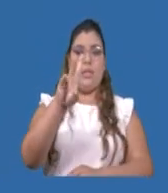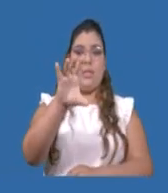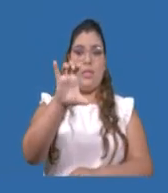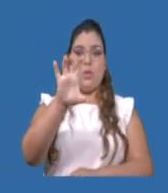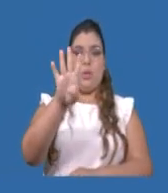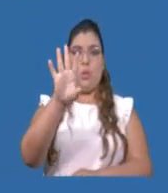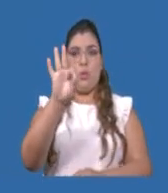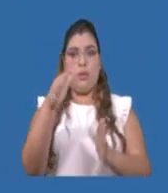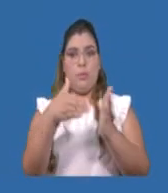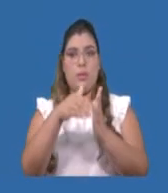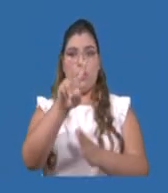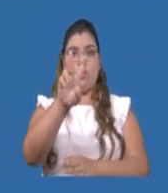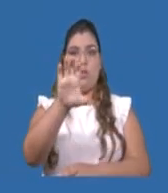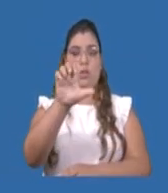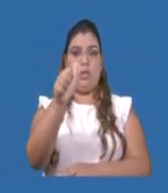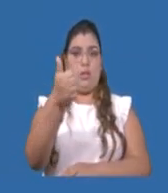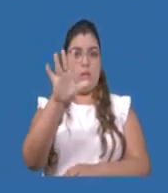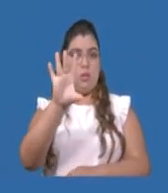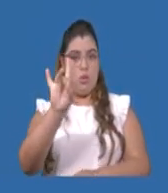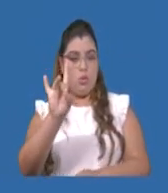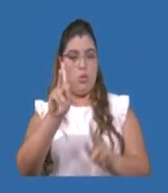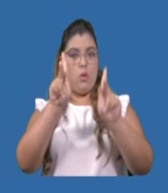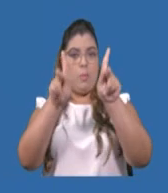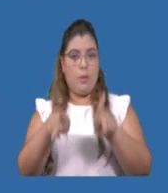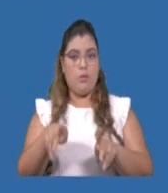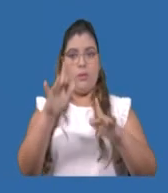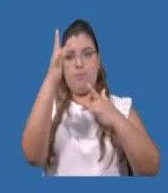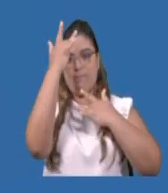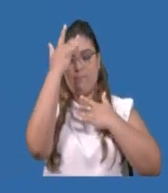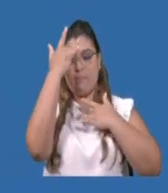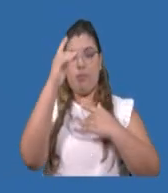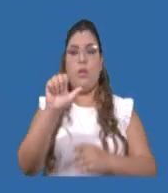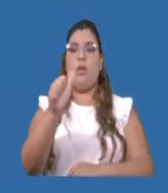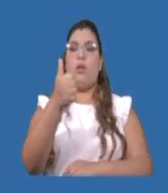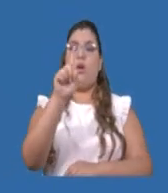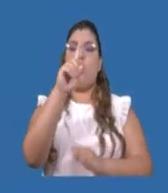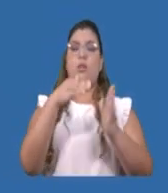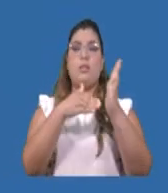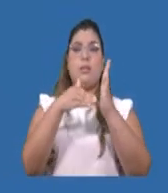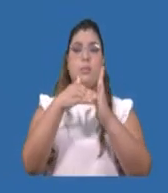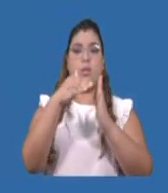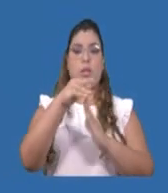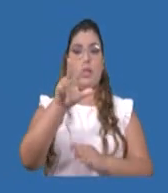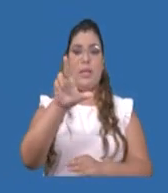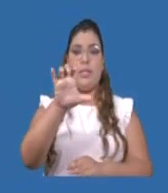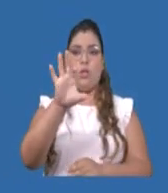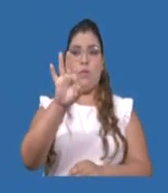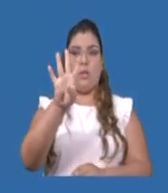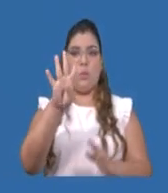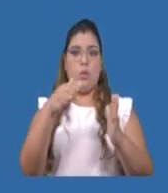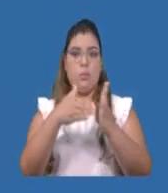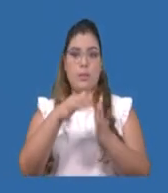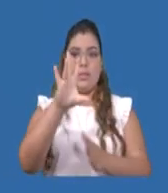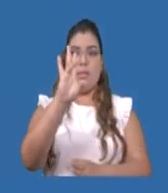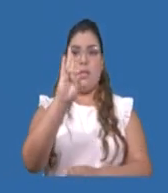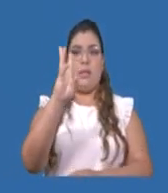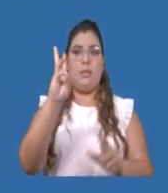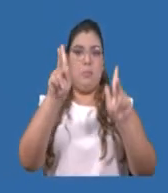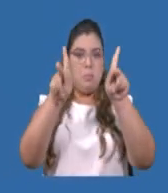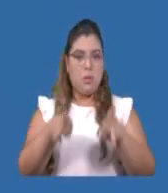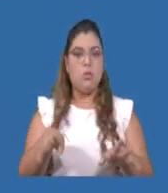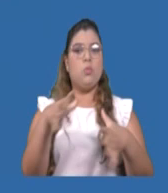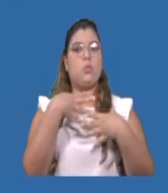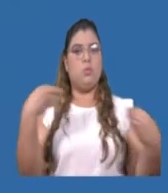.218 y 11.394.076 personas recuperadas